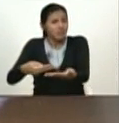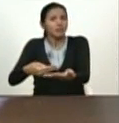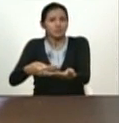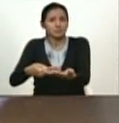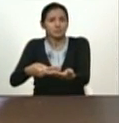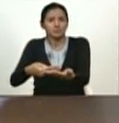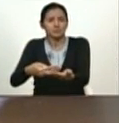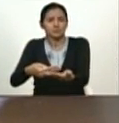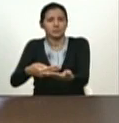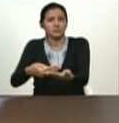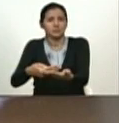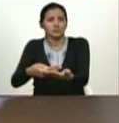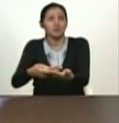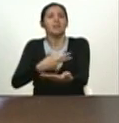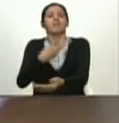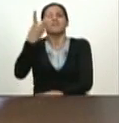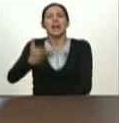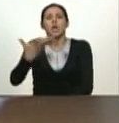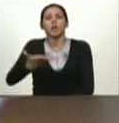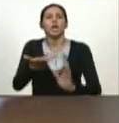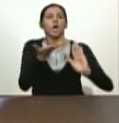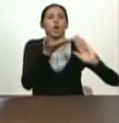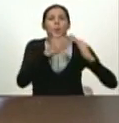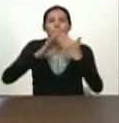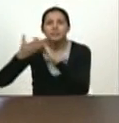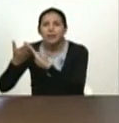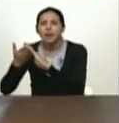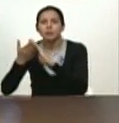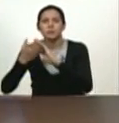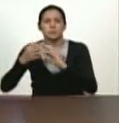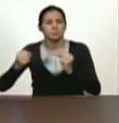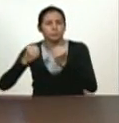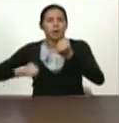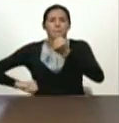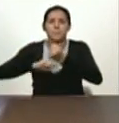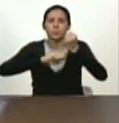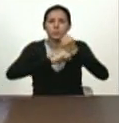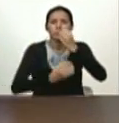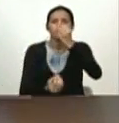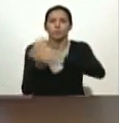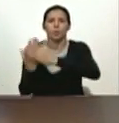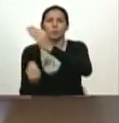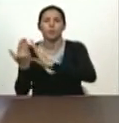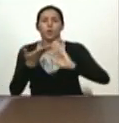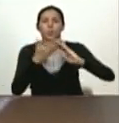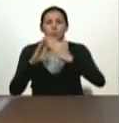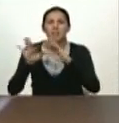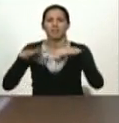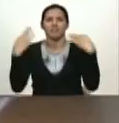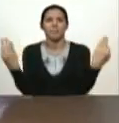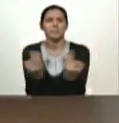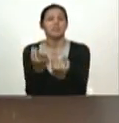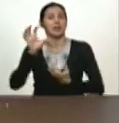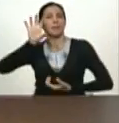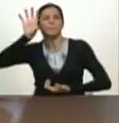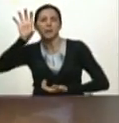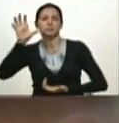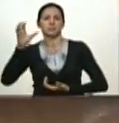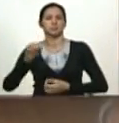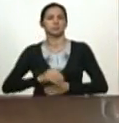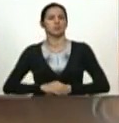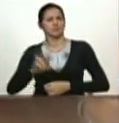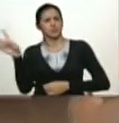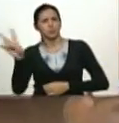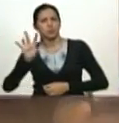Los valores comunitarios de construir comunidad, los valores de familia, de amar y construir familia, los valores de patria. La patria,